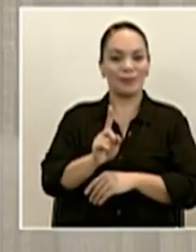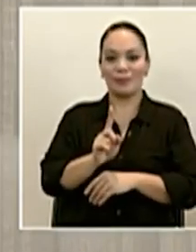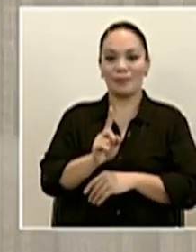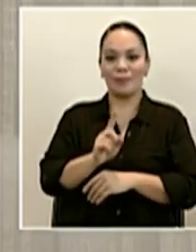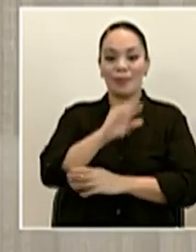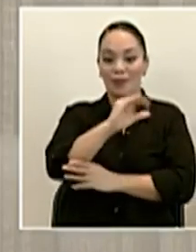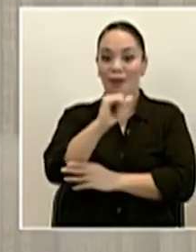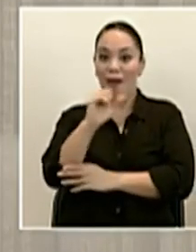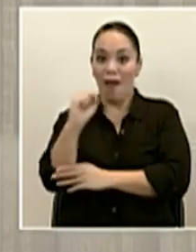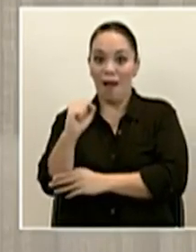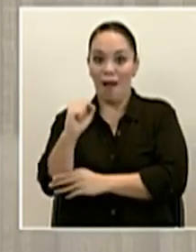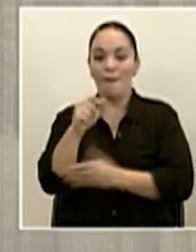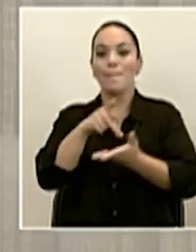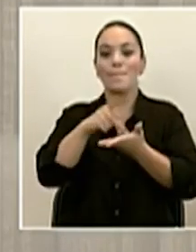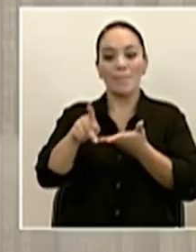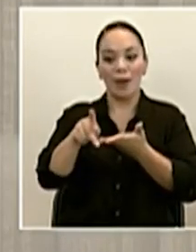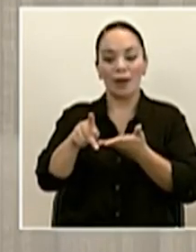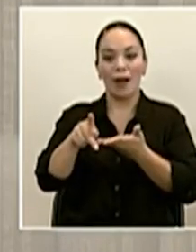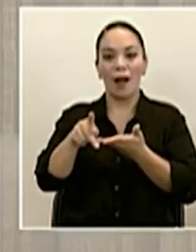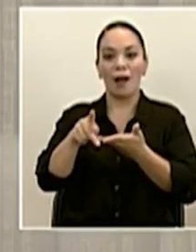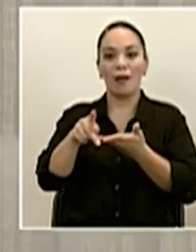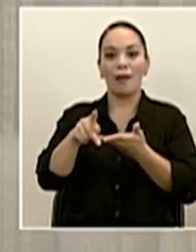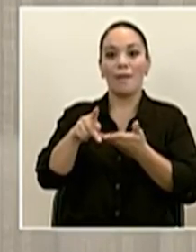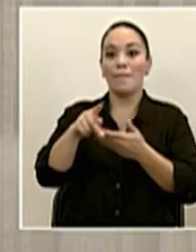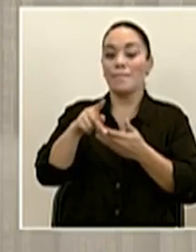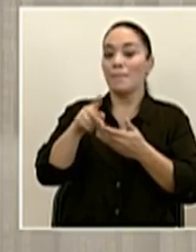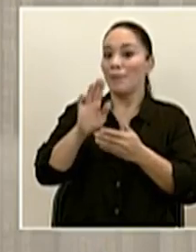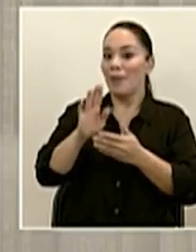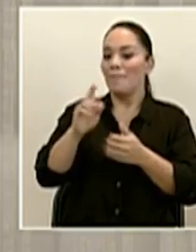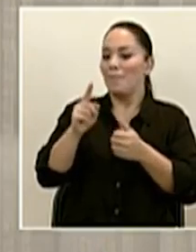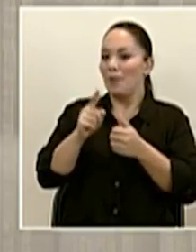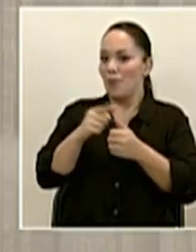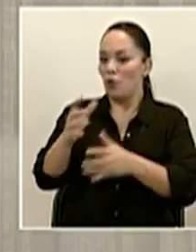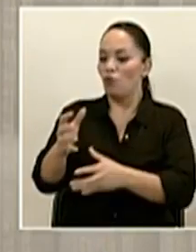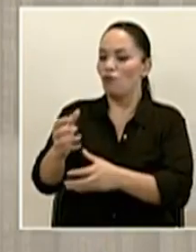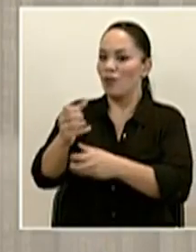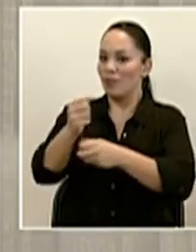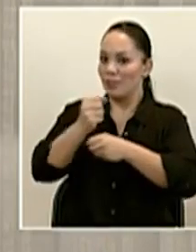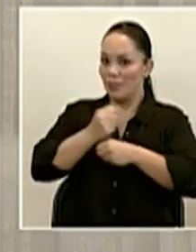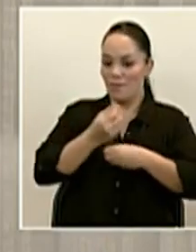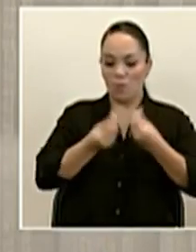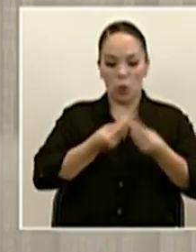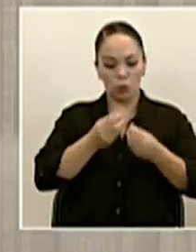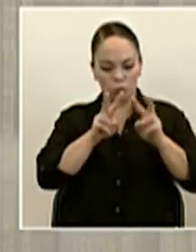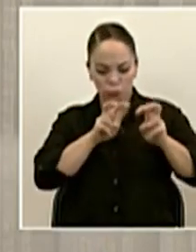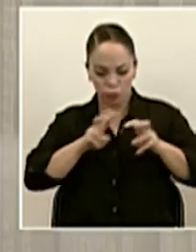la caja paga una vez que recibe el producto y analiza todas las características.